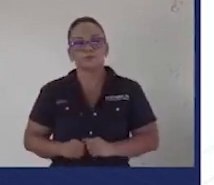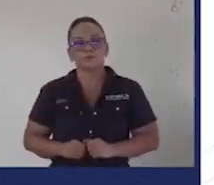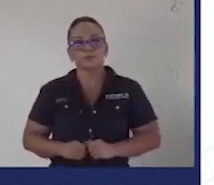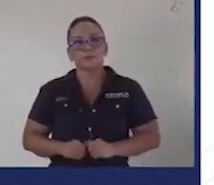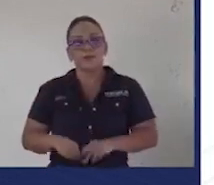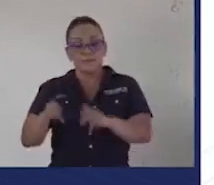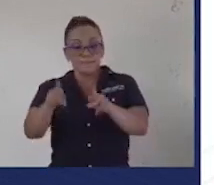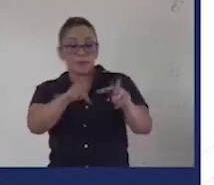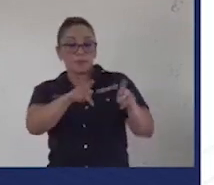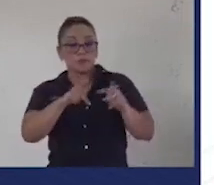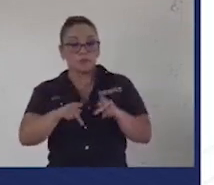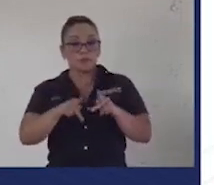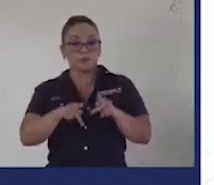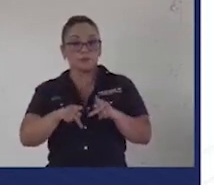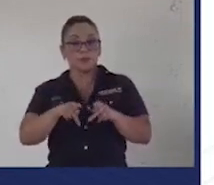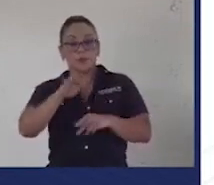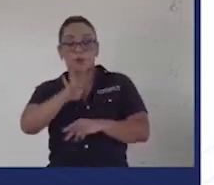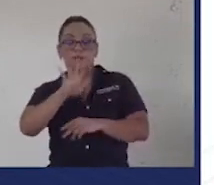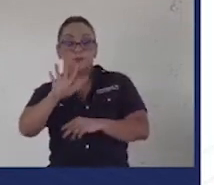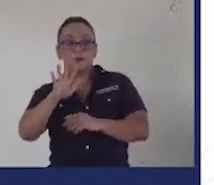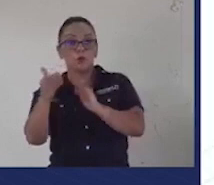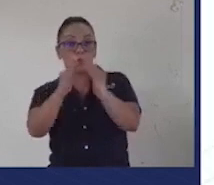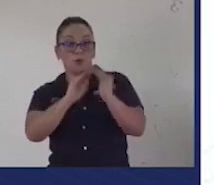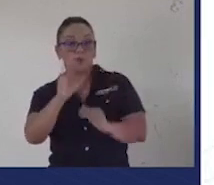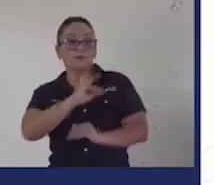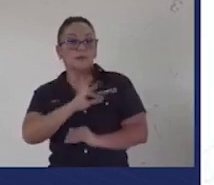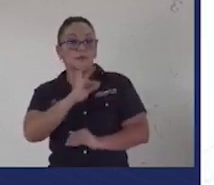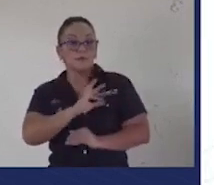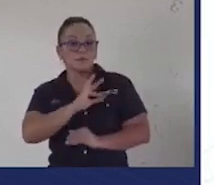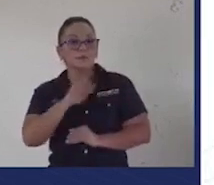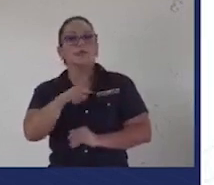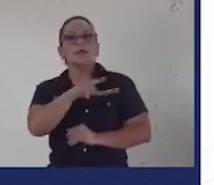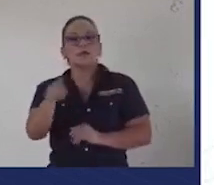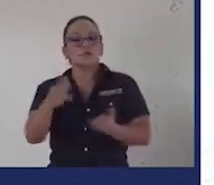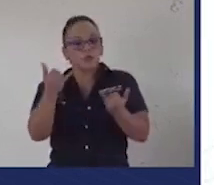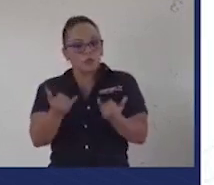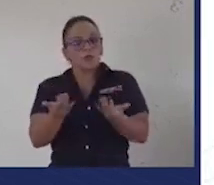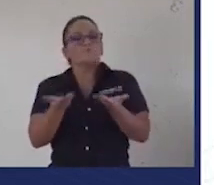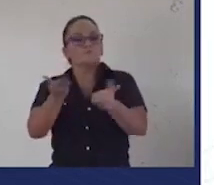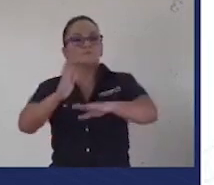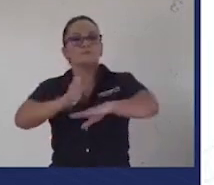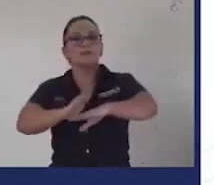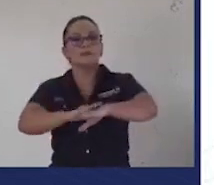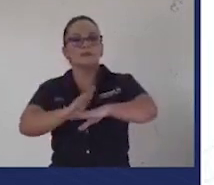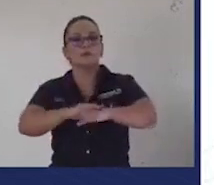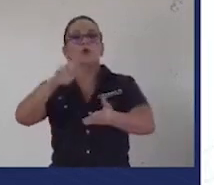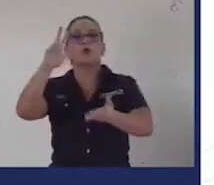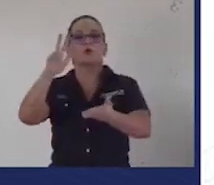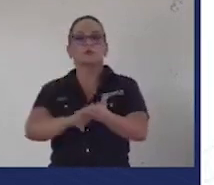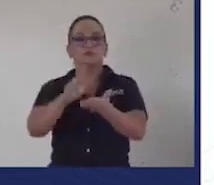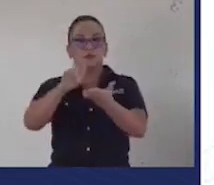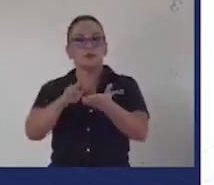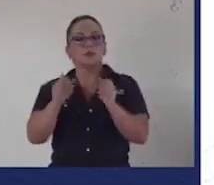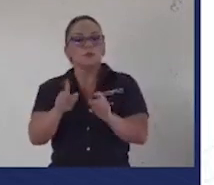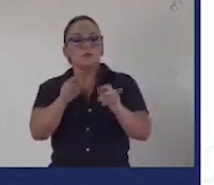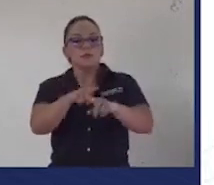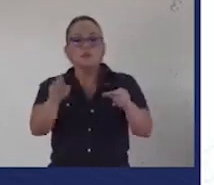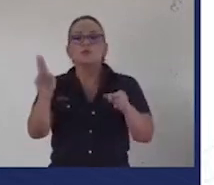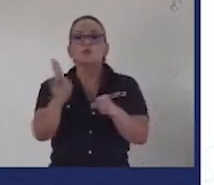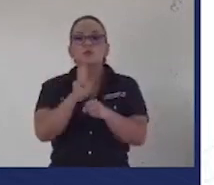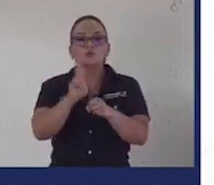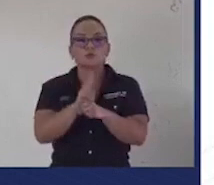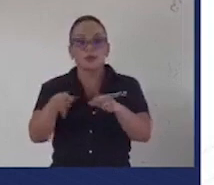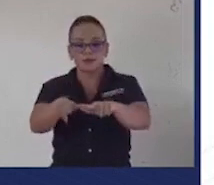habitantes de las 45 comunidades beneficiadas podrán tener sus concesiones un contrato que les permite utilizar las